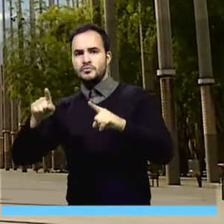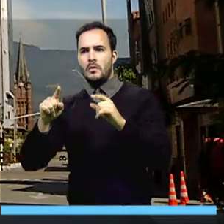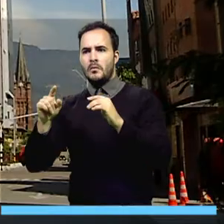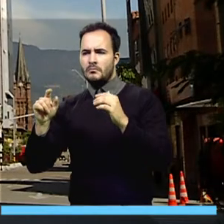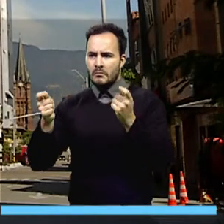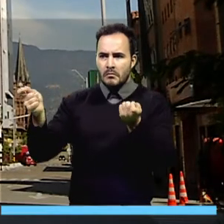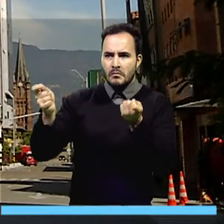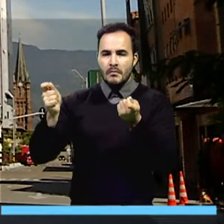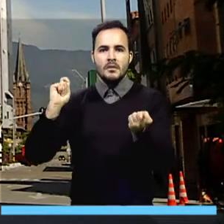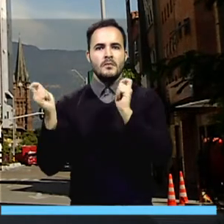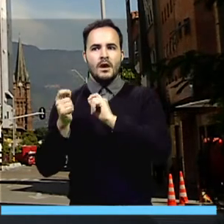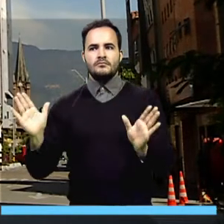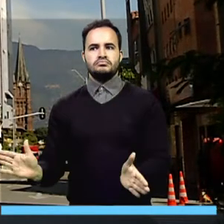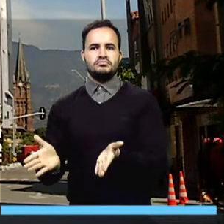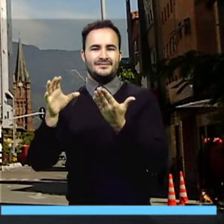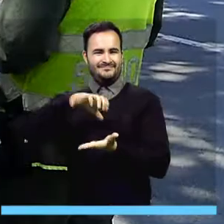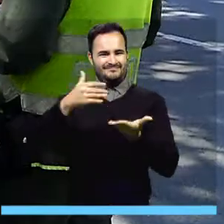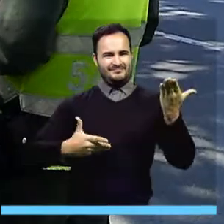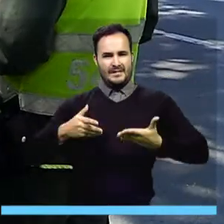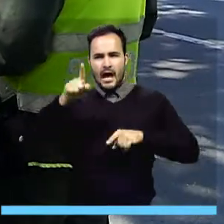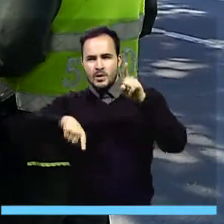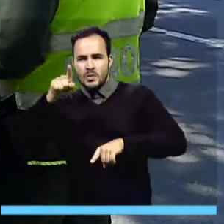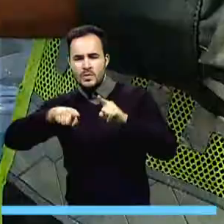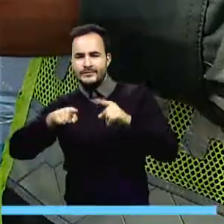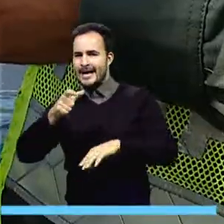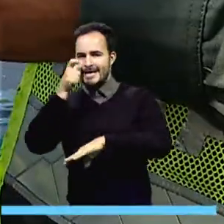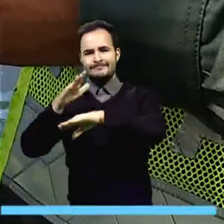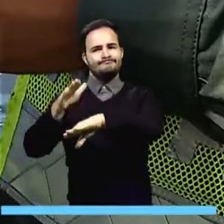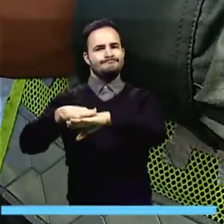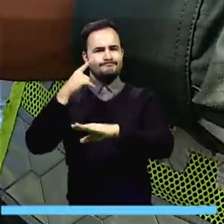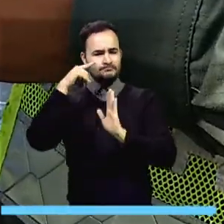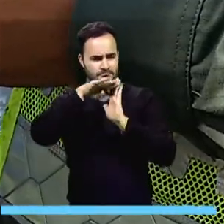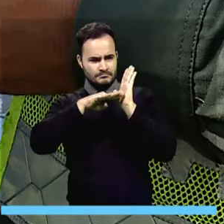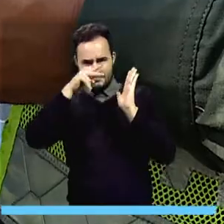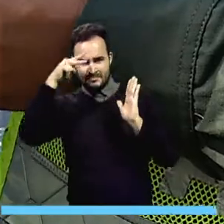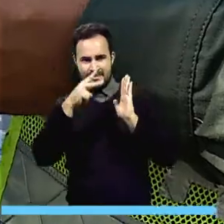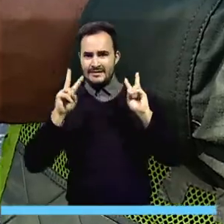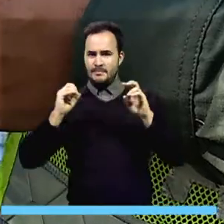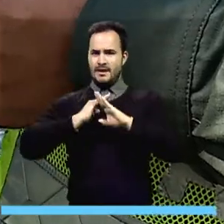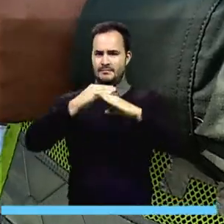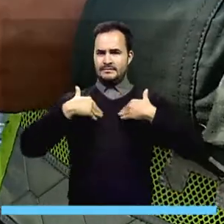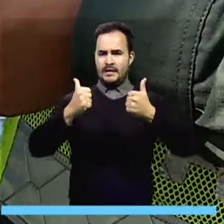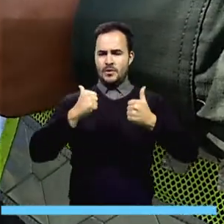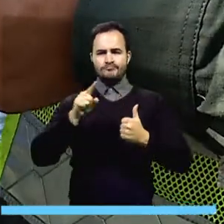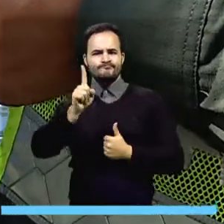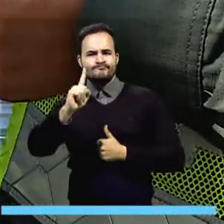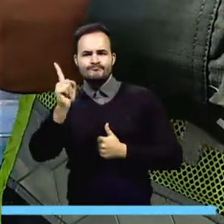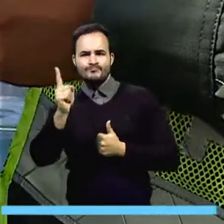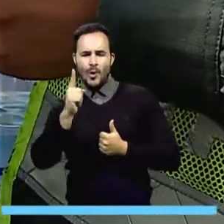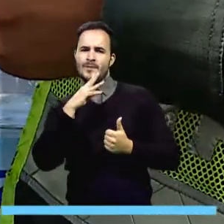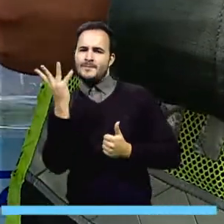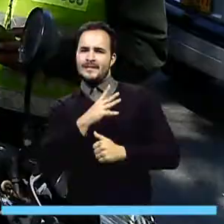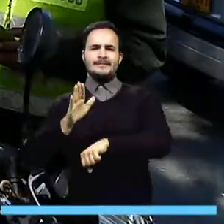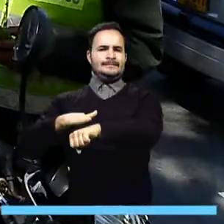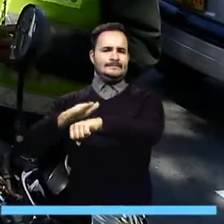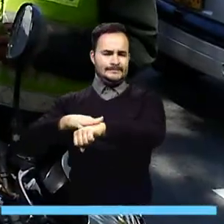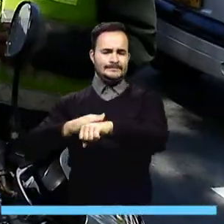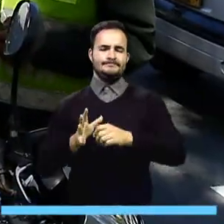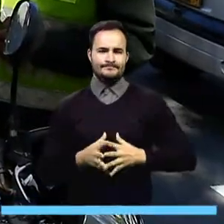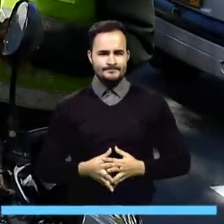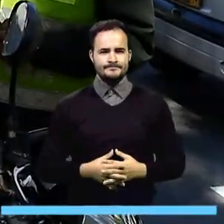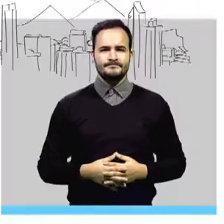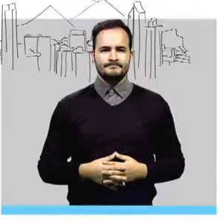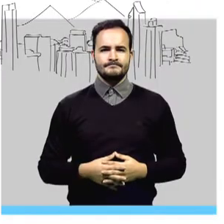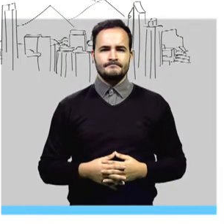parques y de atención en los locales comerciales que no cumplen con protocolos de bioseguridad aprobados por la Secretaría